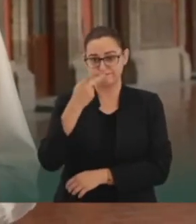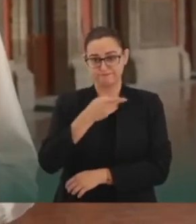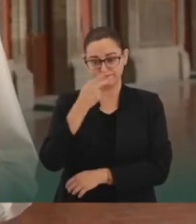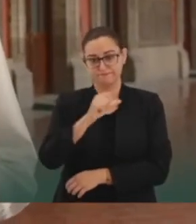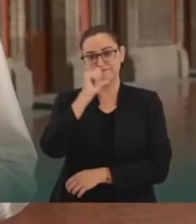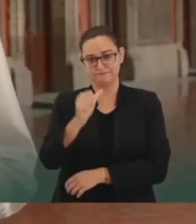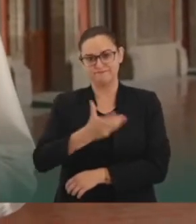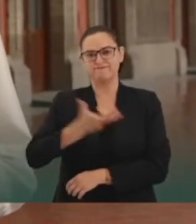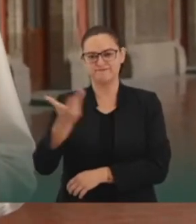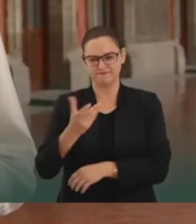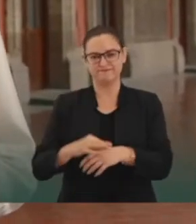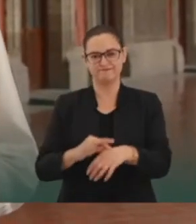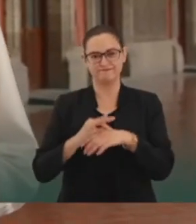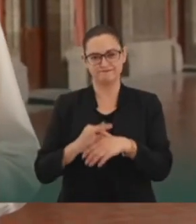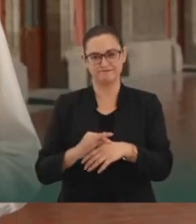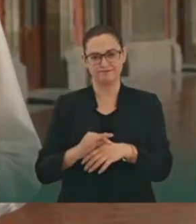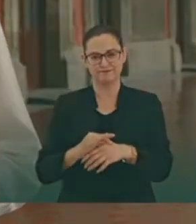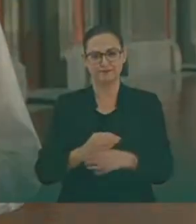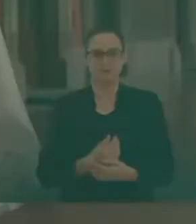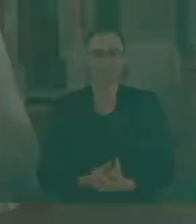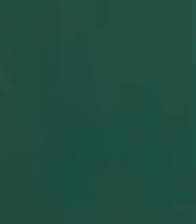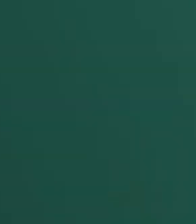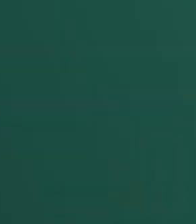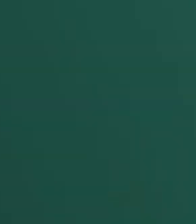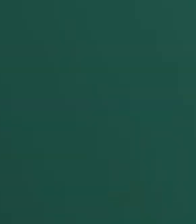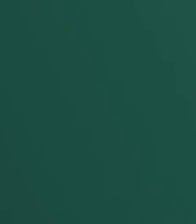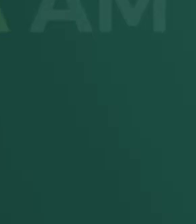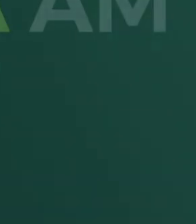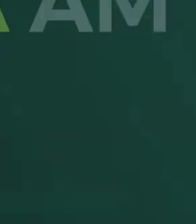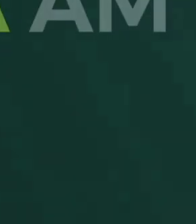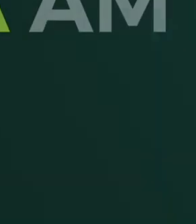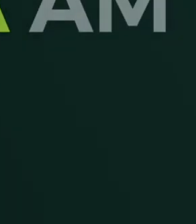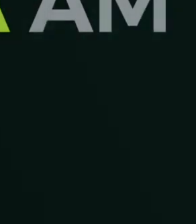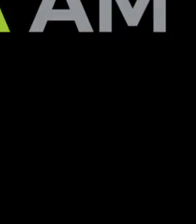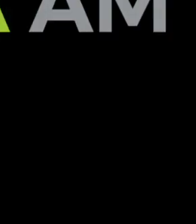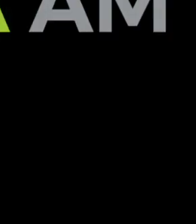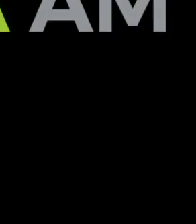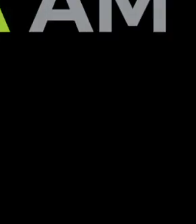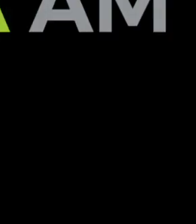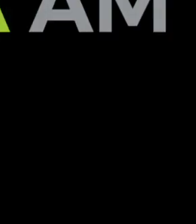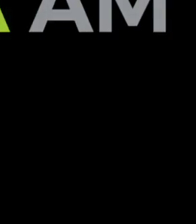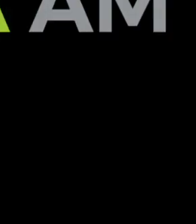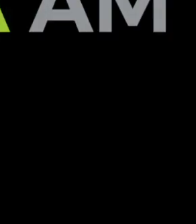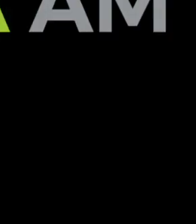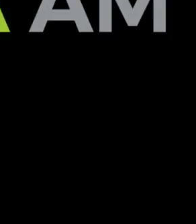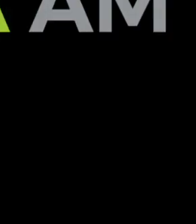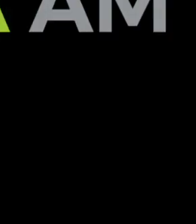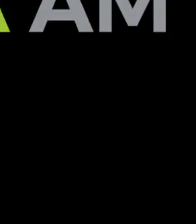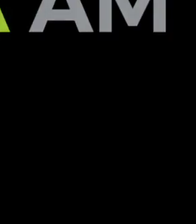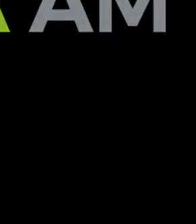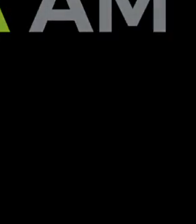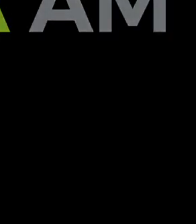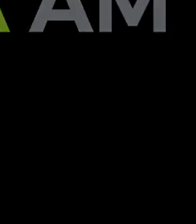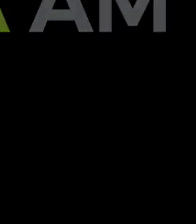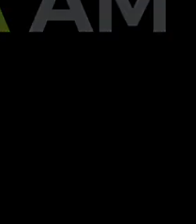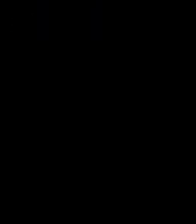Hechos, no palabras. Tercer informe No las instalaciones recibiendo en proyecto. Gracias.